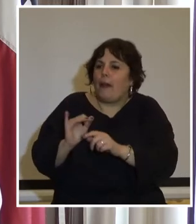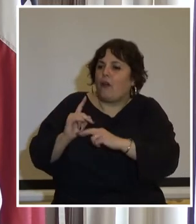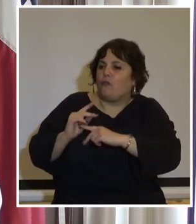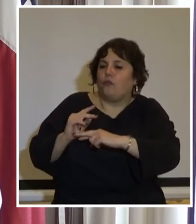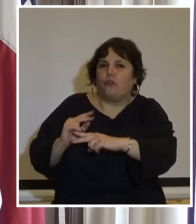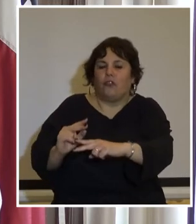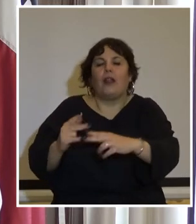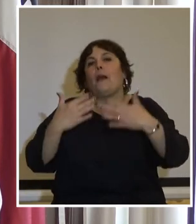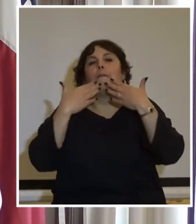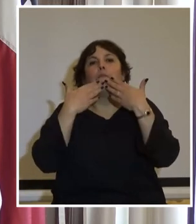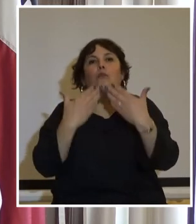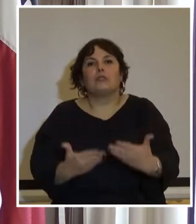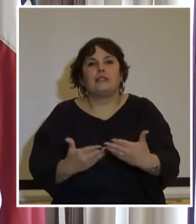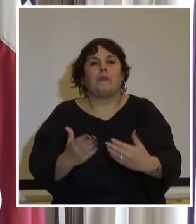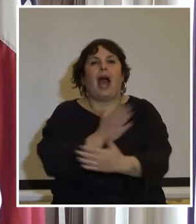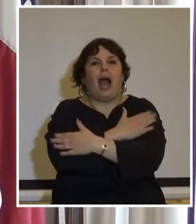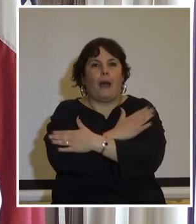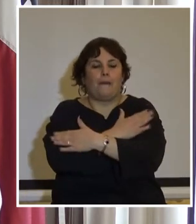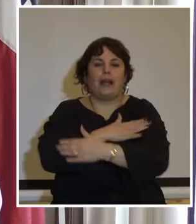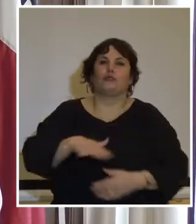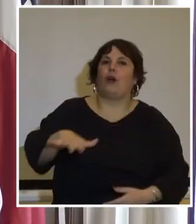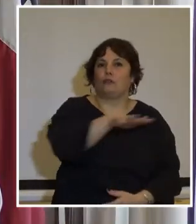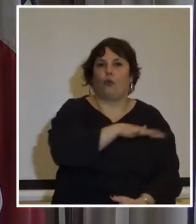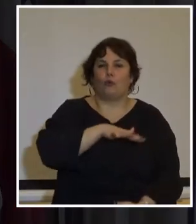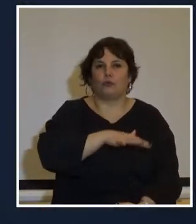el tiempo. Muchísimas gracias y un fuerte abrazo a todos.